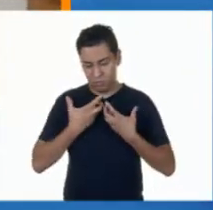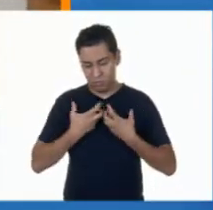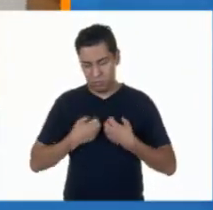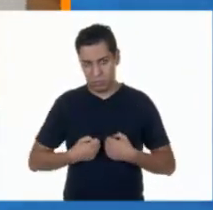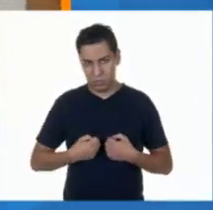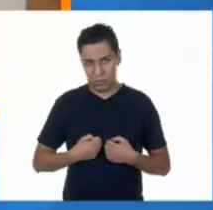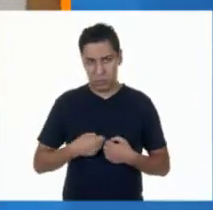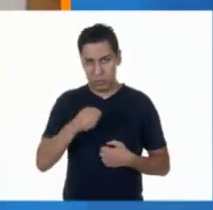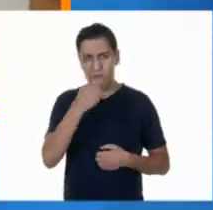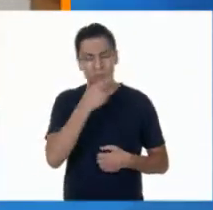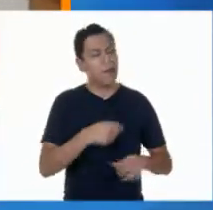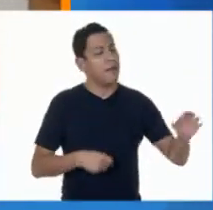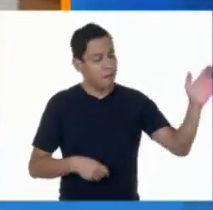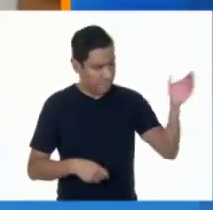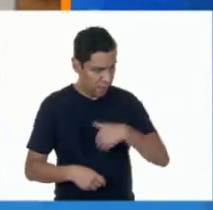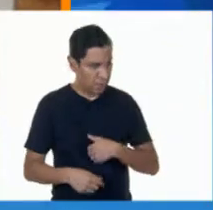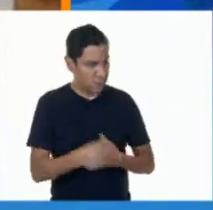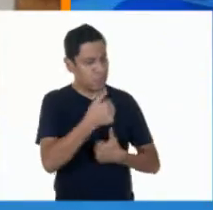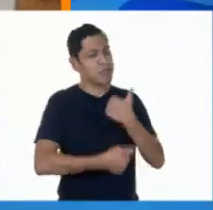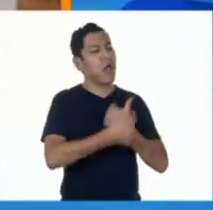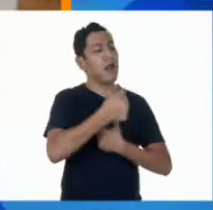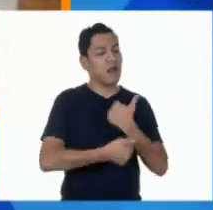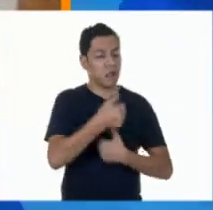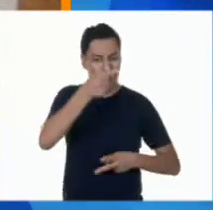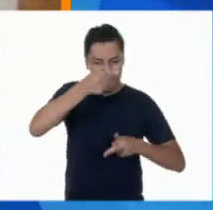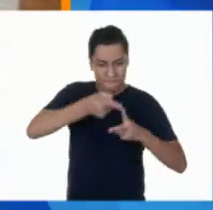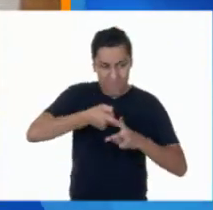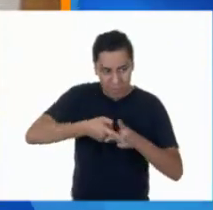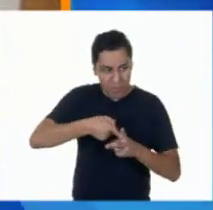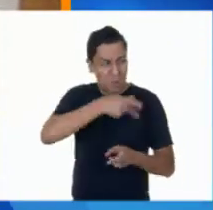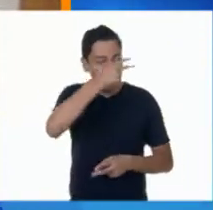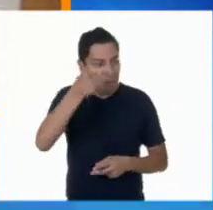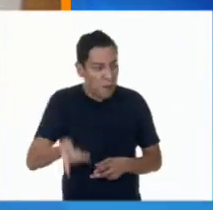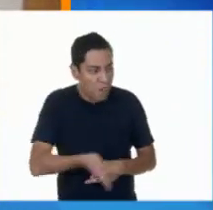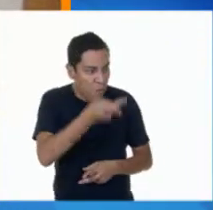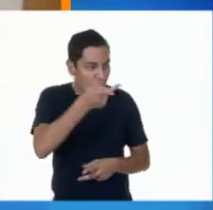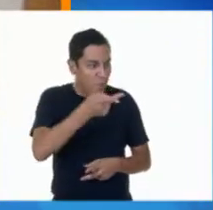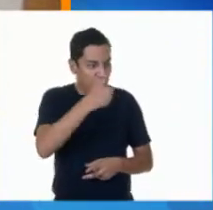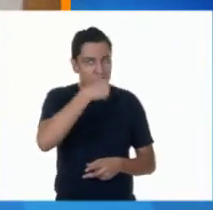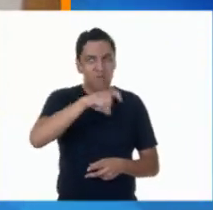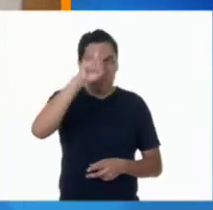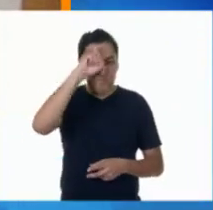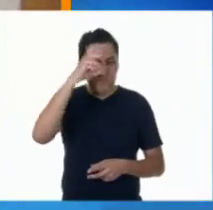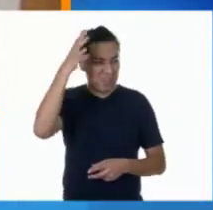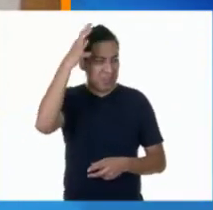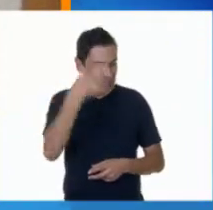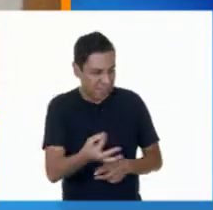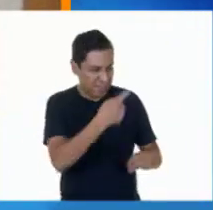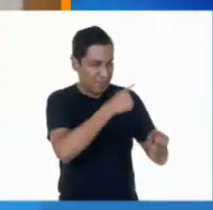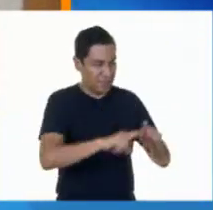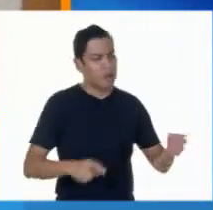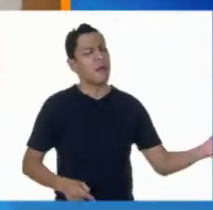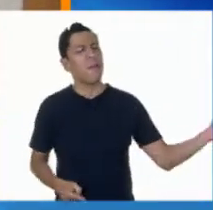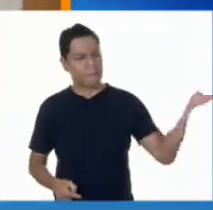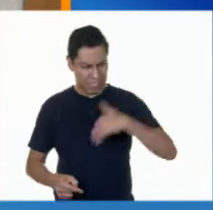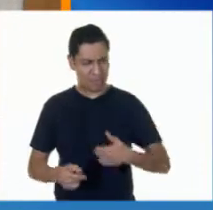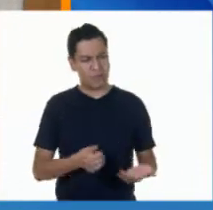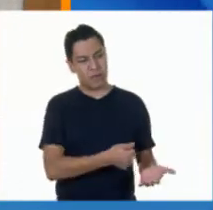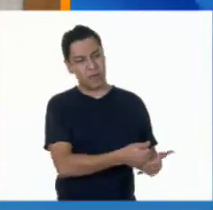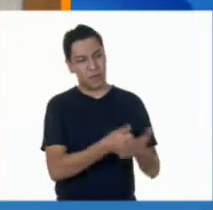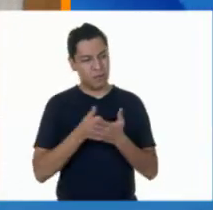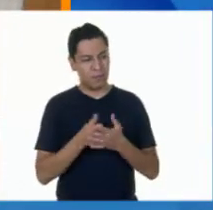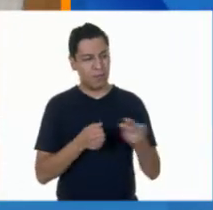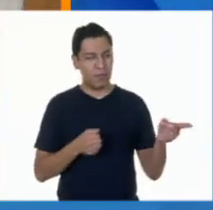resolver algún reto matemático, un acertijo o alguna pregunta sobre temas de ciencia, donde ellos expresen su opinión y